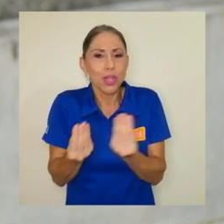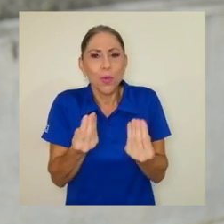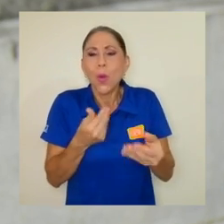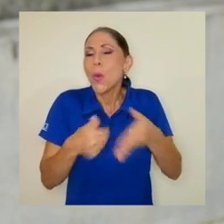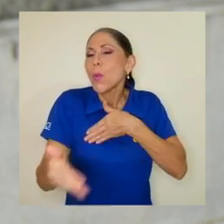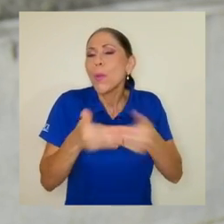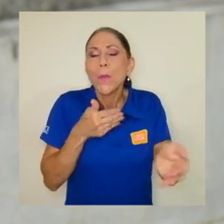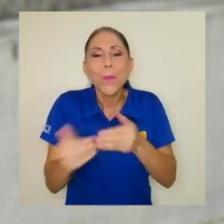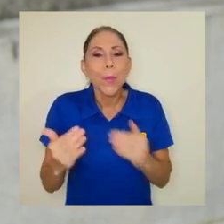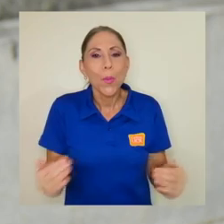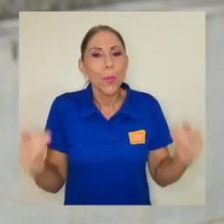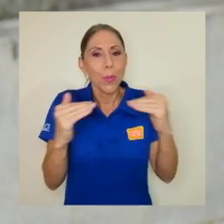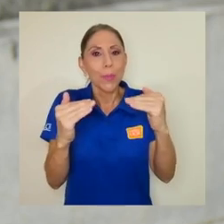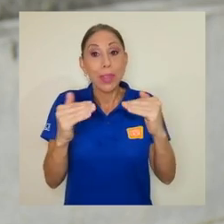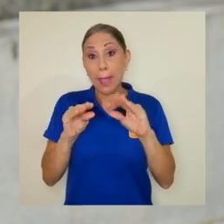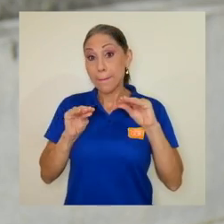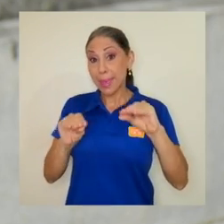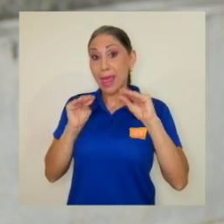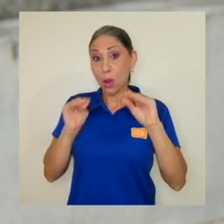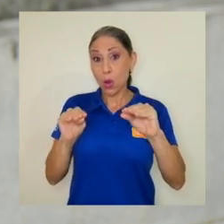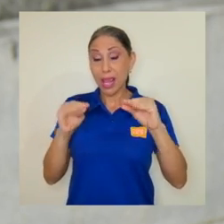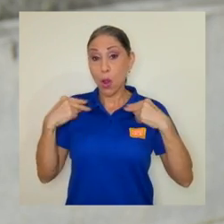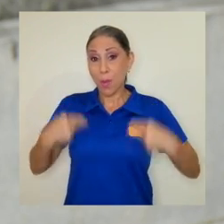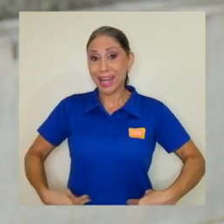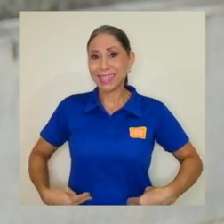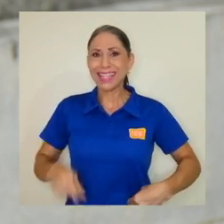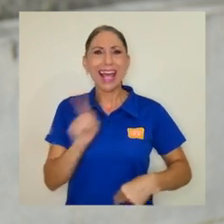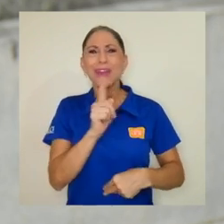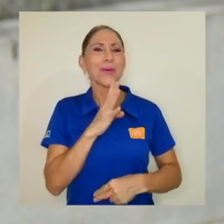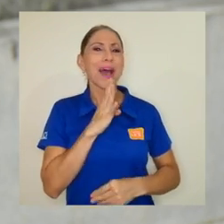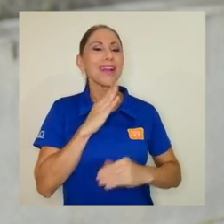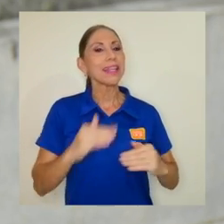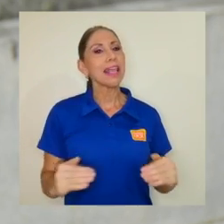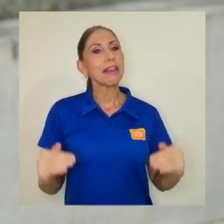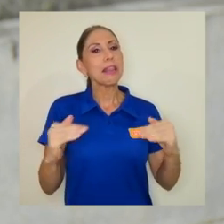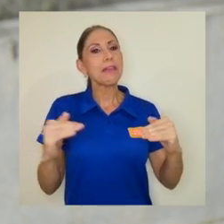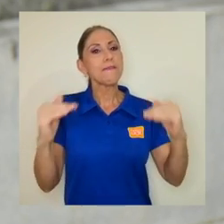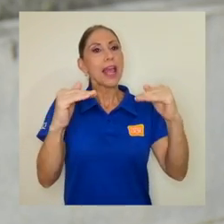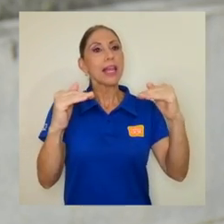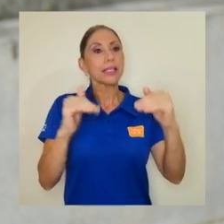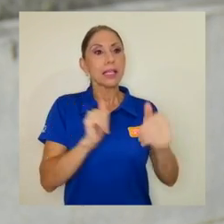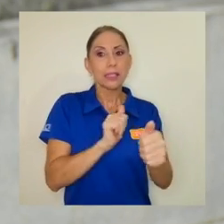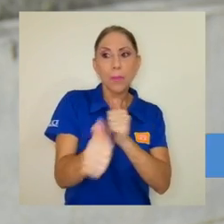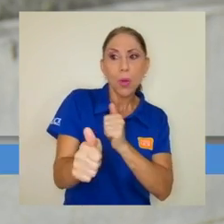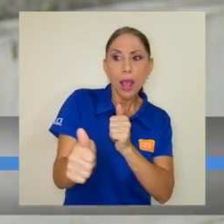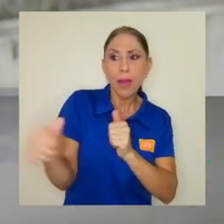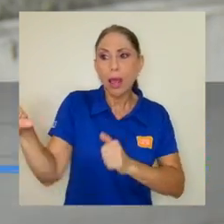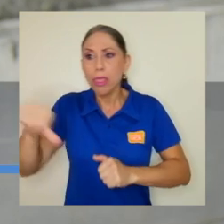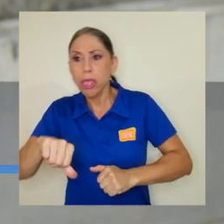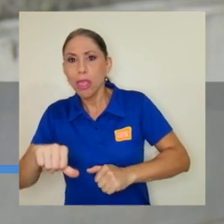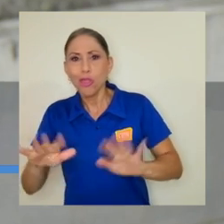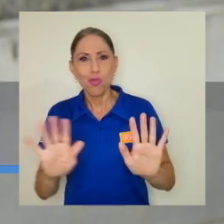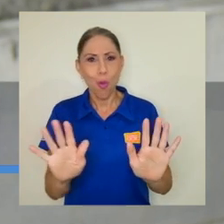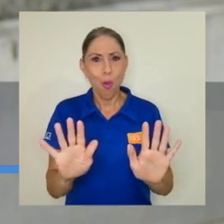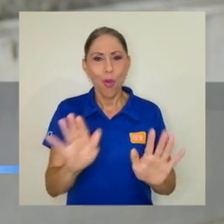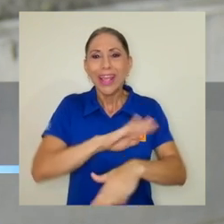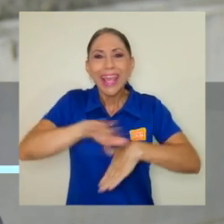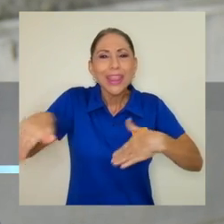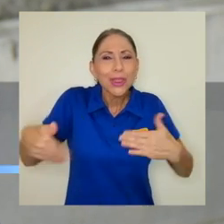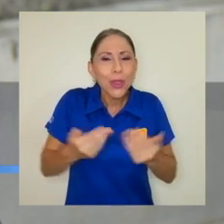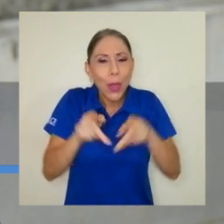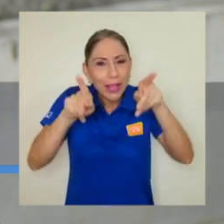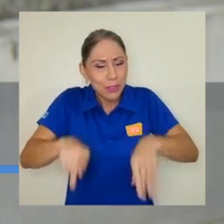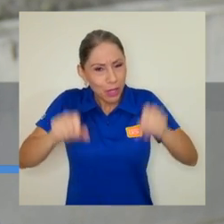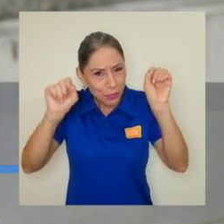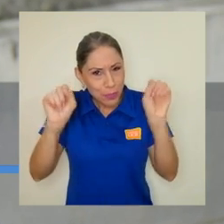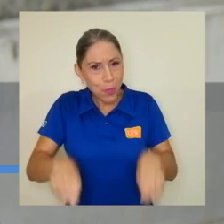independientemente del nivel, no se trata en la pedagogía humanista de hablar de niveles, de que si se aprueba o no se aprueba un curso, sino que todos